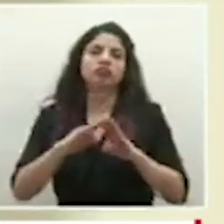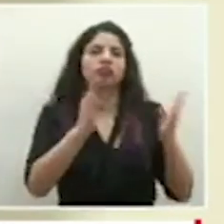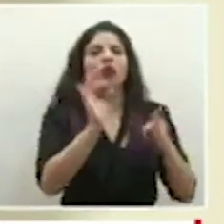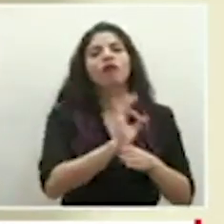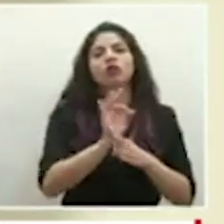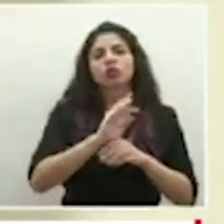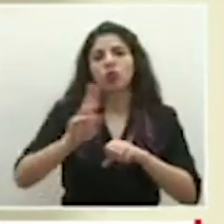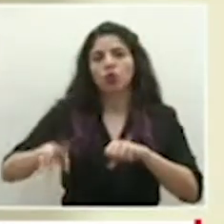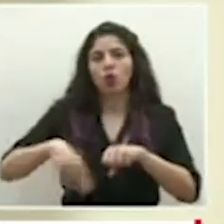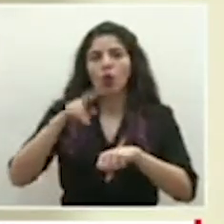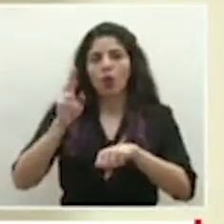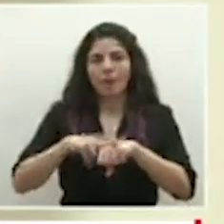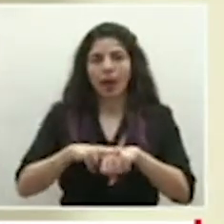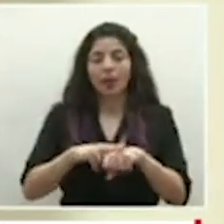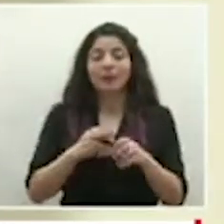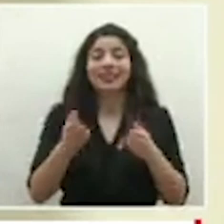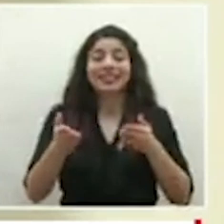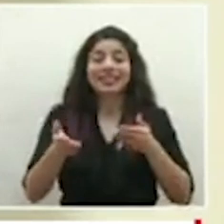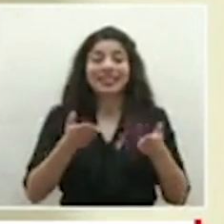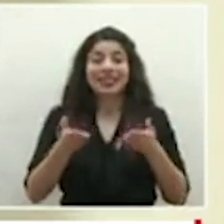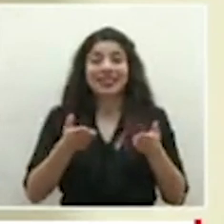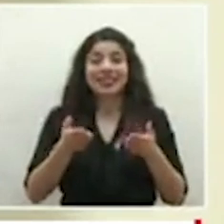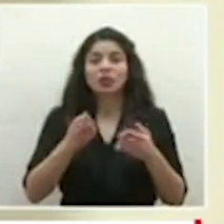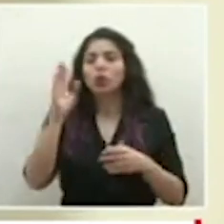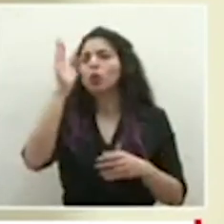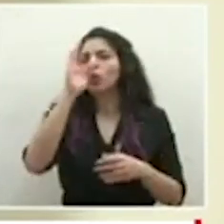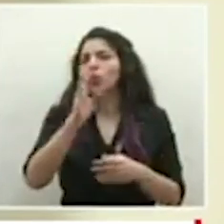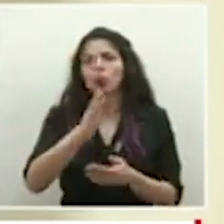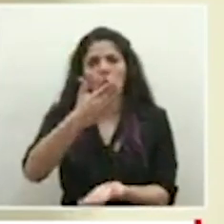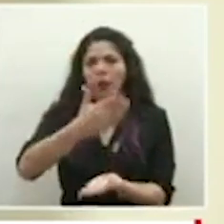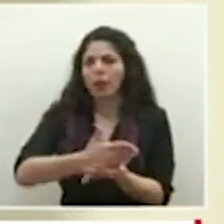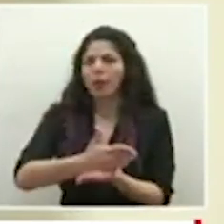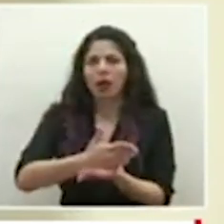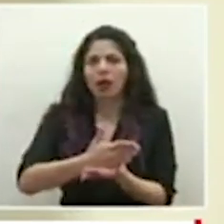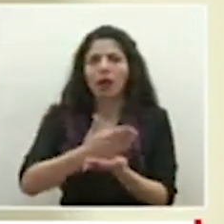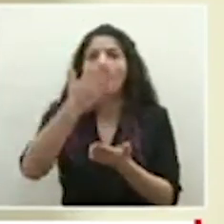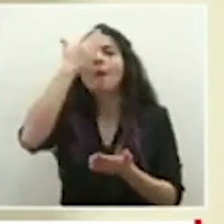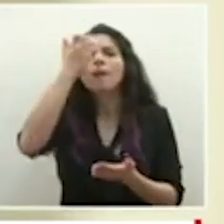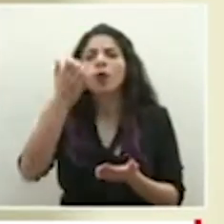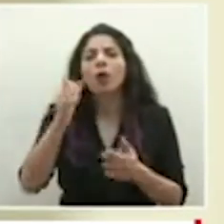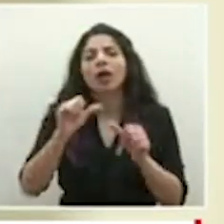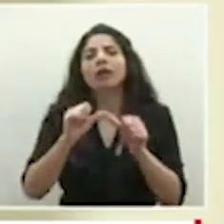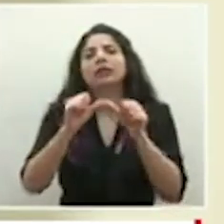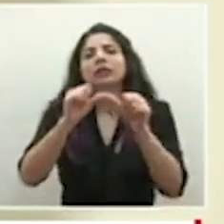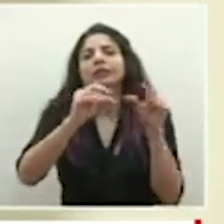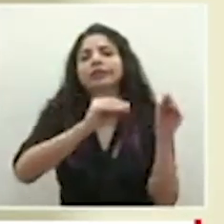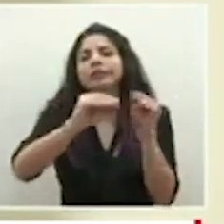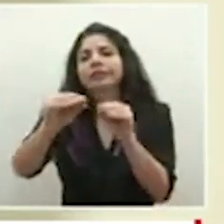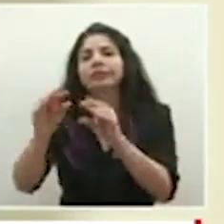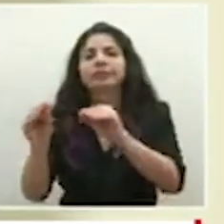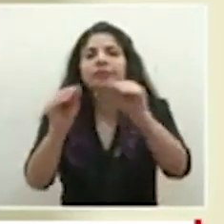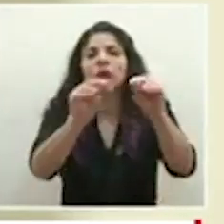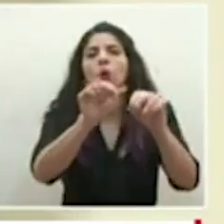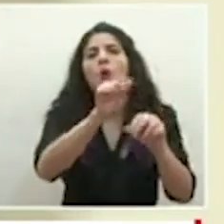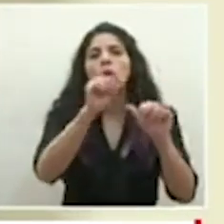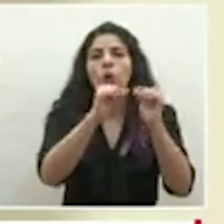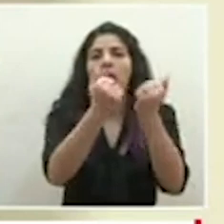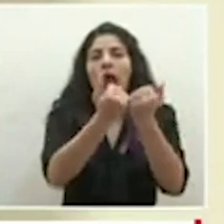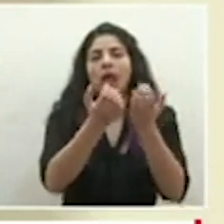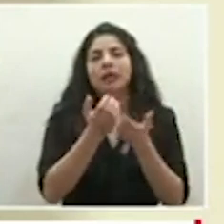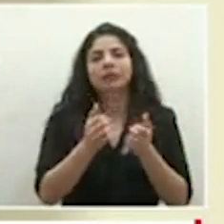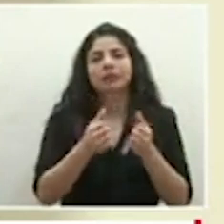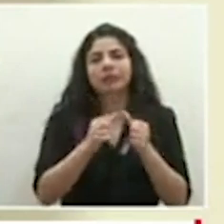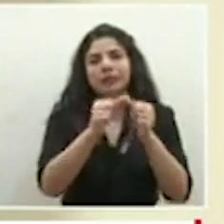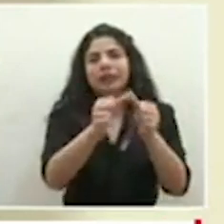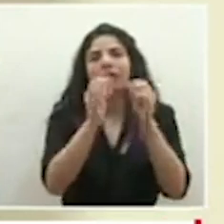con normalidad y el servicio nunca fue interrumpido porque se siguió dando en otras áreas del